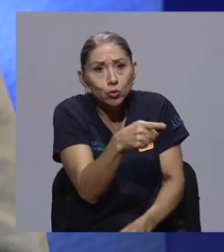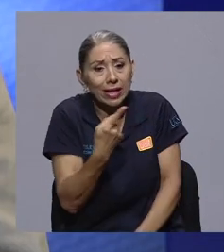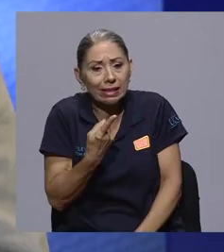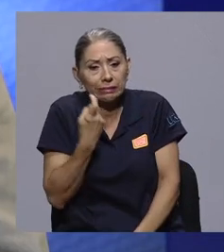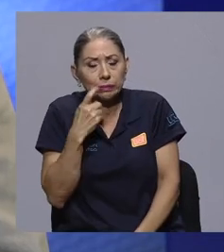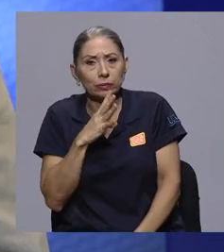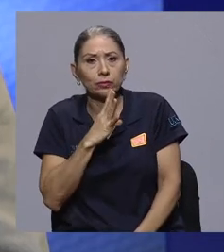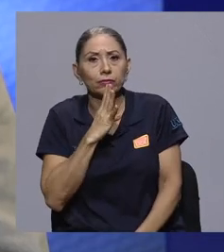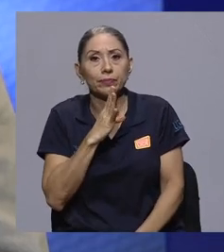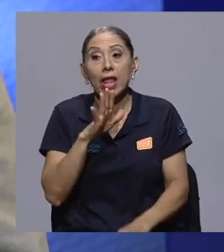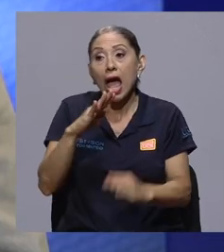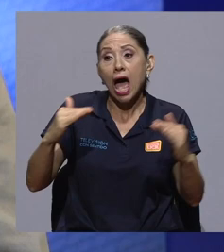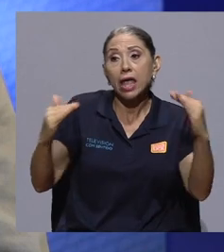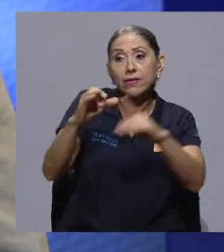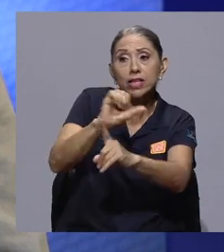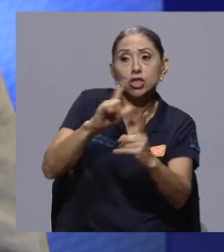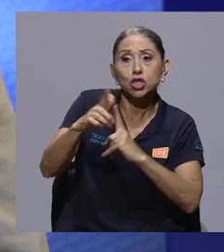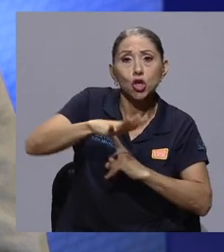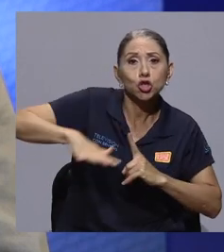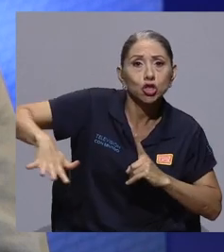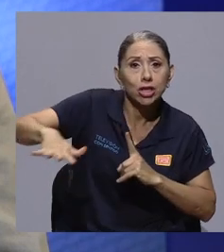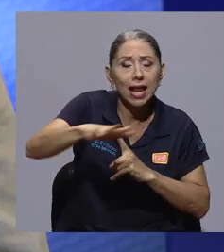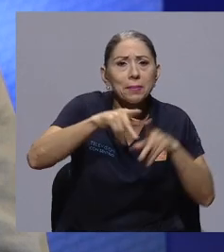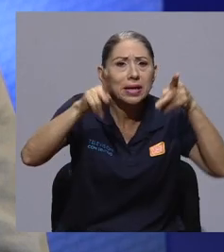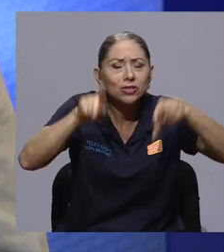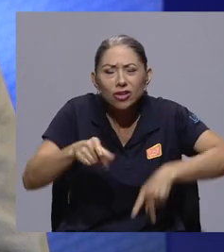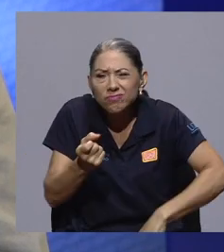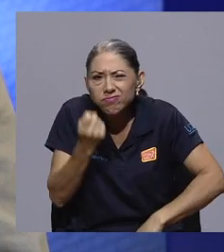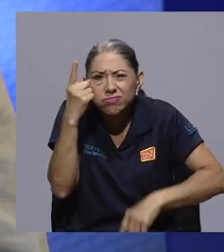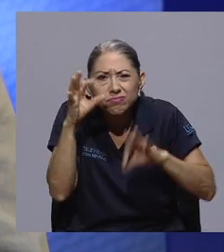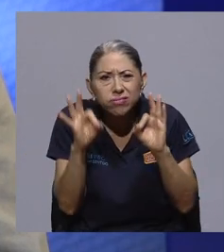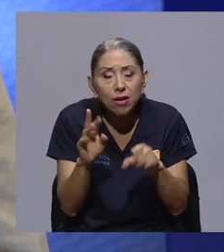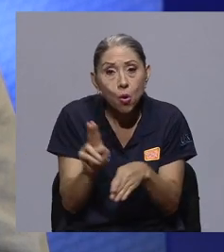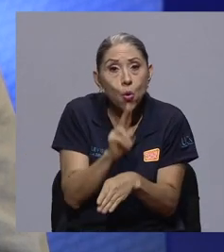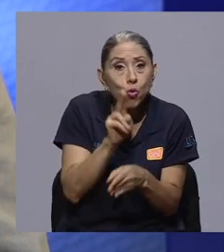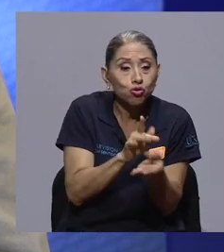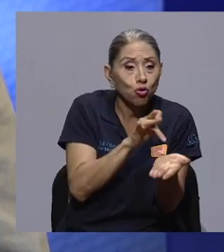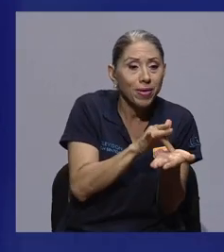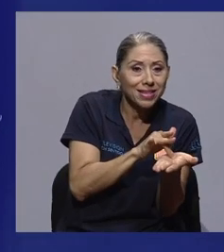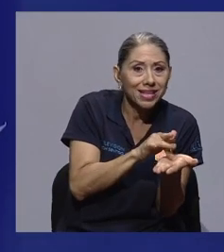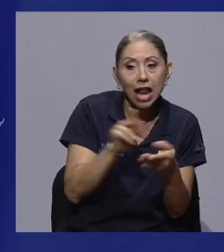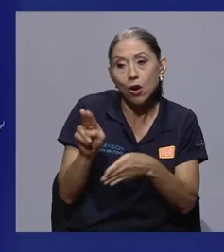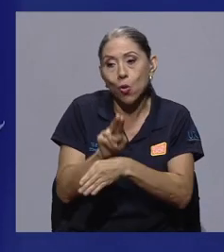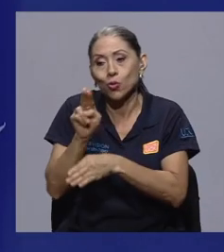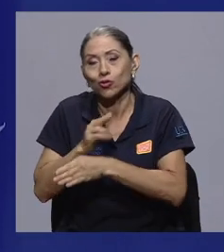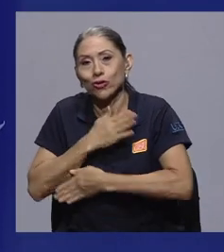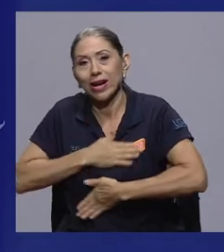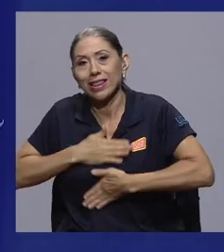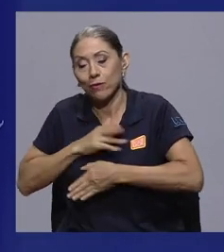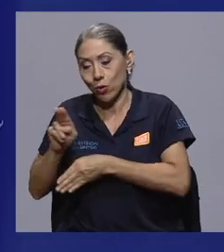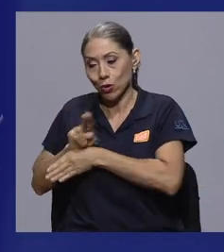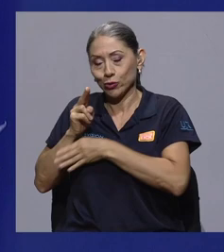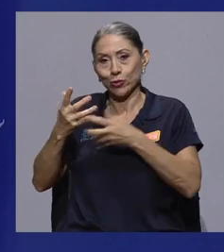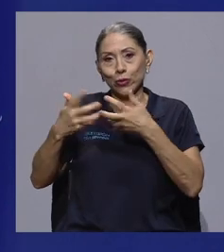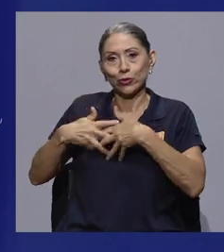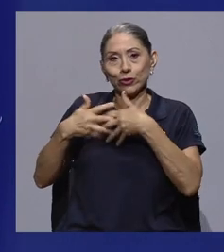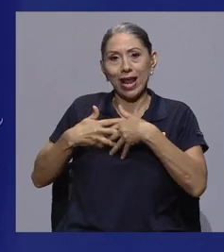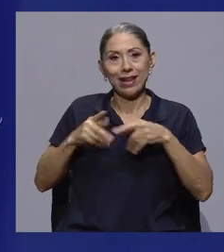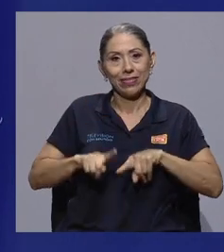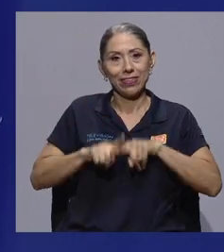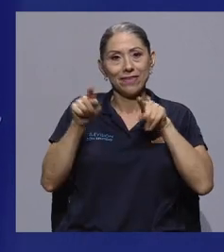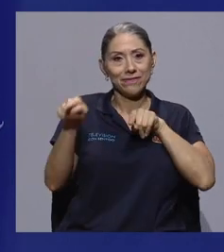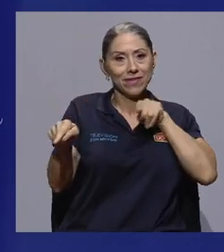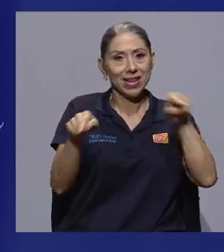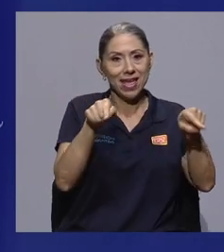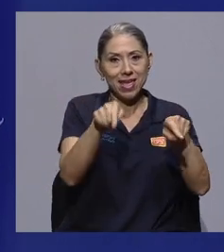personas no tienen muy claro las implicaciones del uso medicinal versus el uso recreativo y el uso industrial. Entonces, ¿cómo